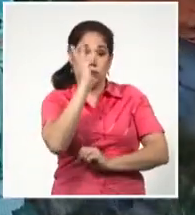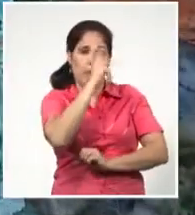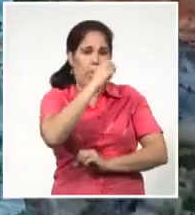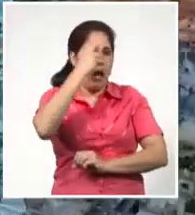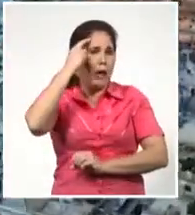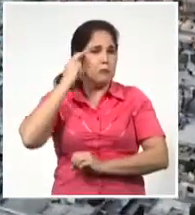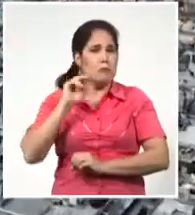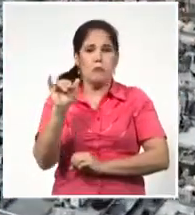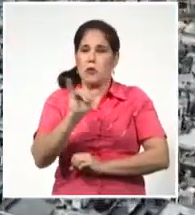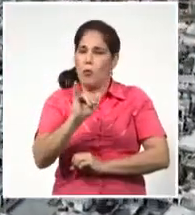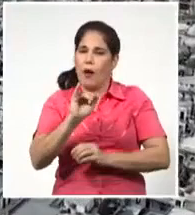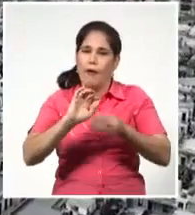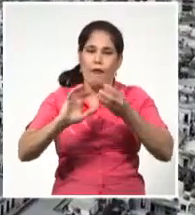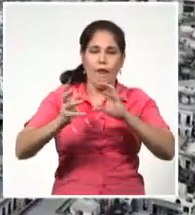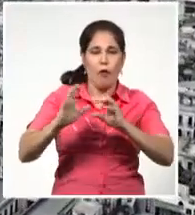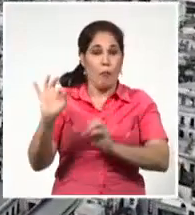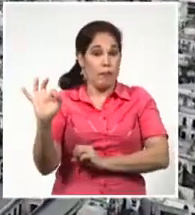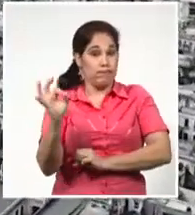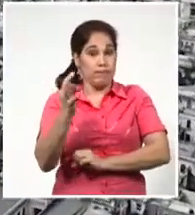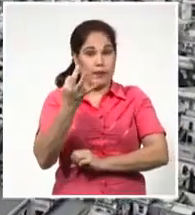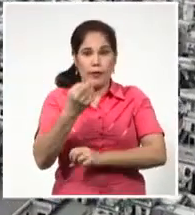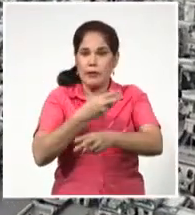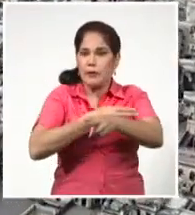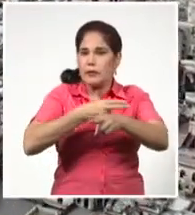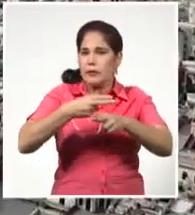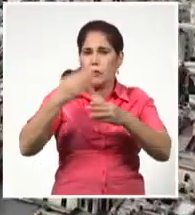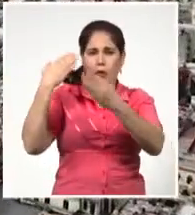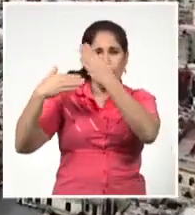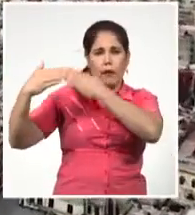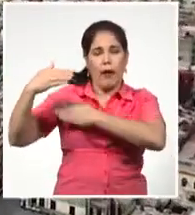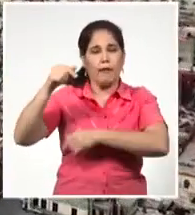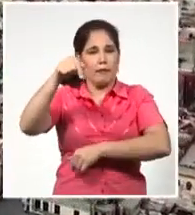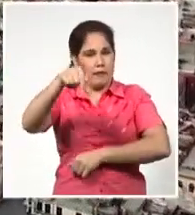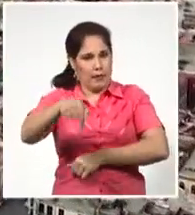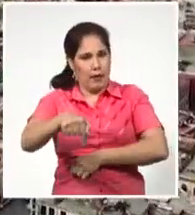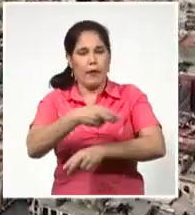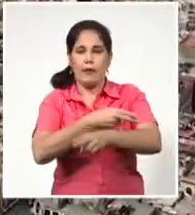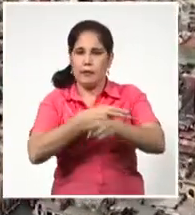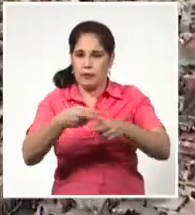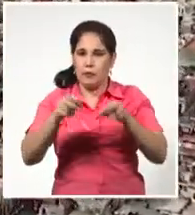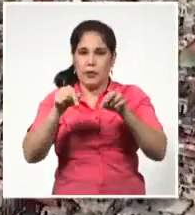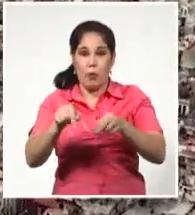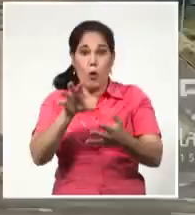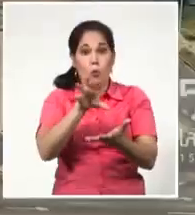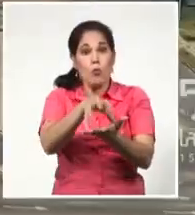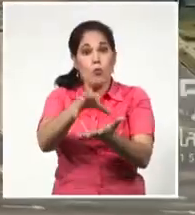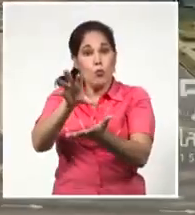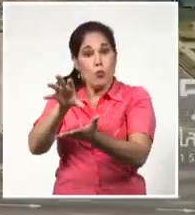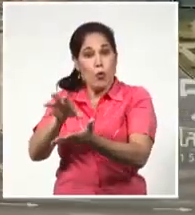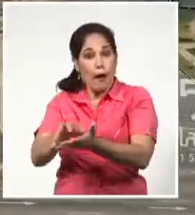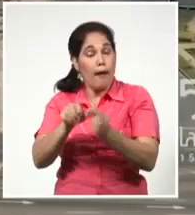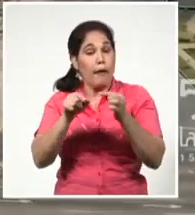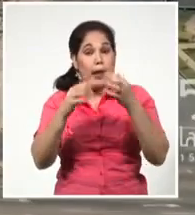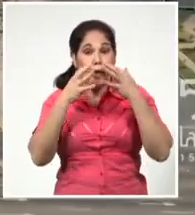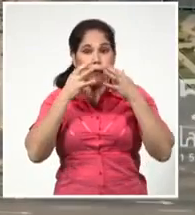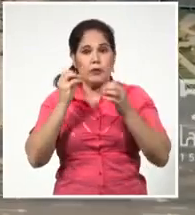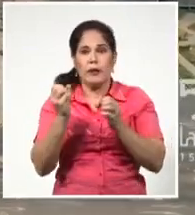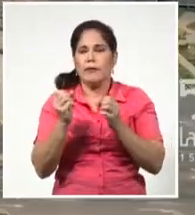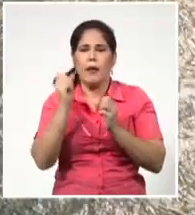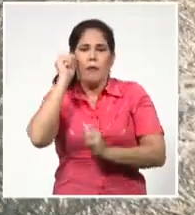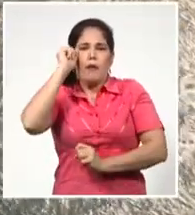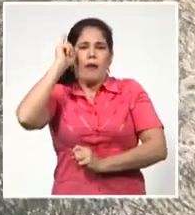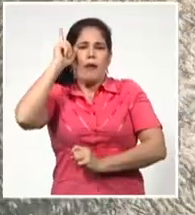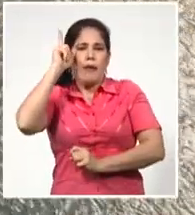en esa combinación perfecta entre historia pasada y presente. Sus lugares han resultado inspiración